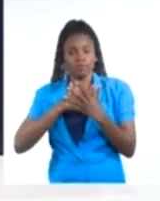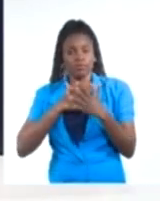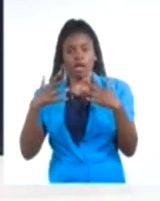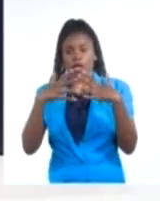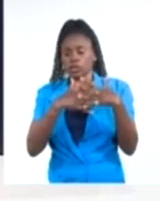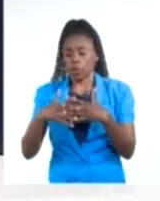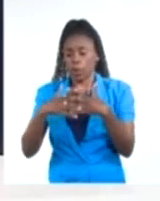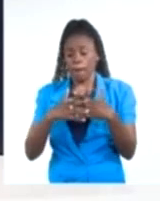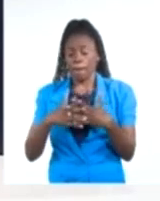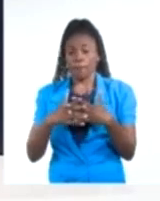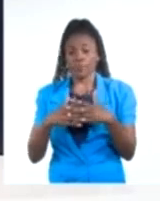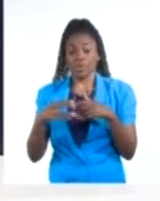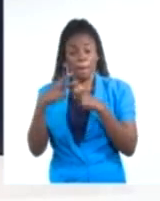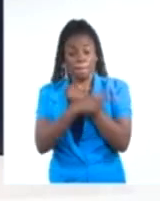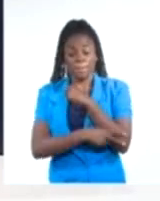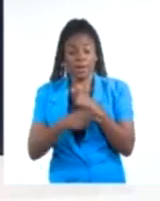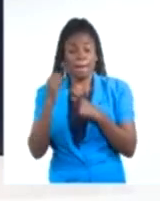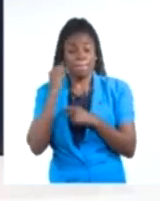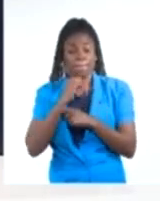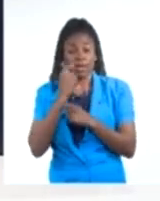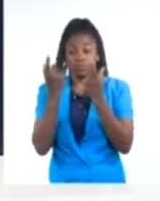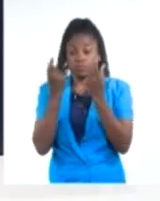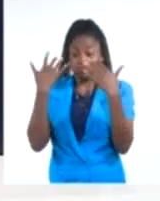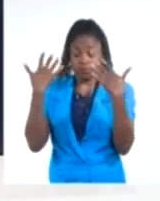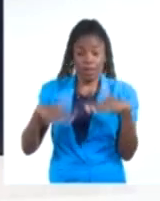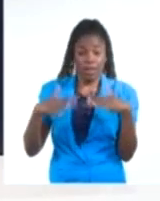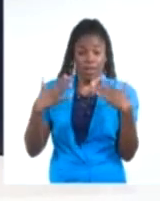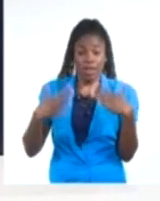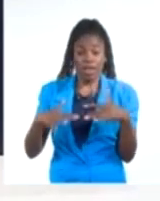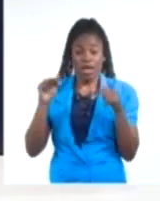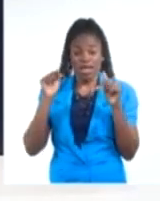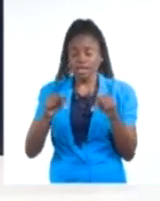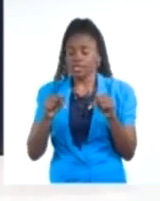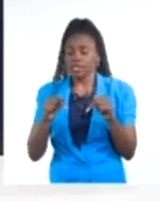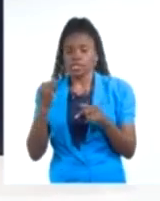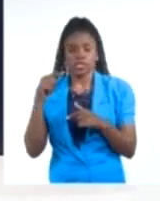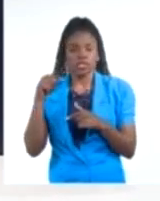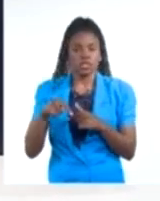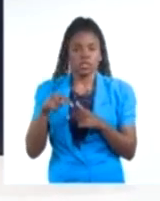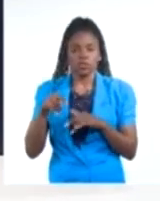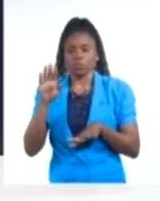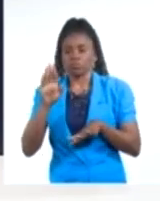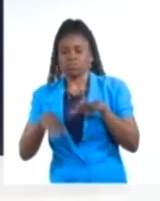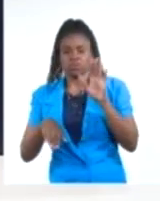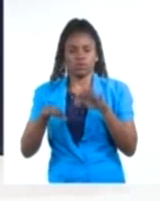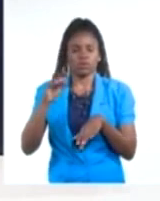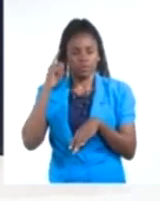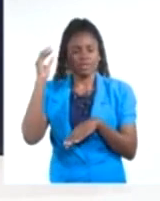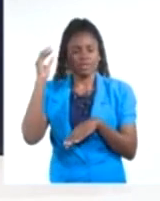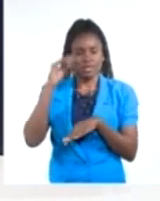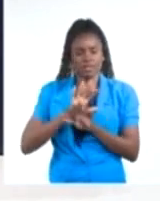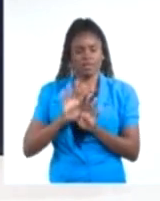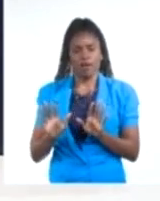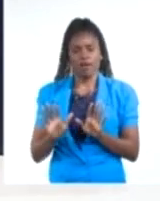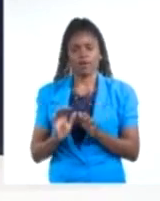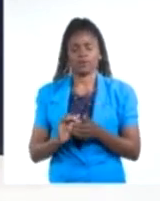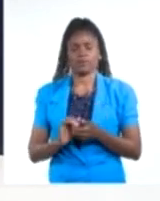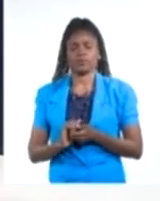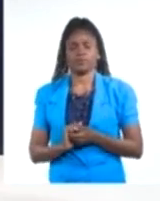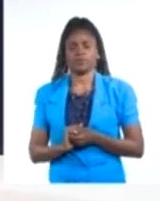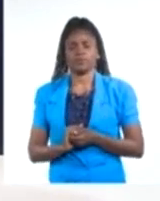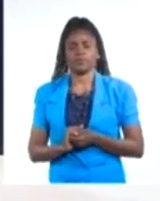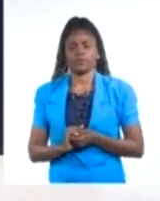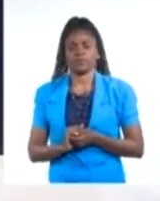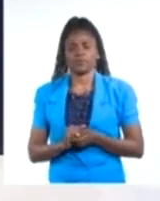beneficiado de la actual orden mundial tan injusto y desequilibrado, como ya sabemos? Pero quizás el